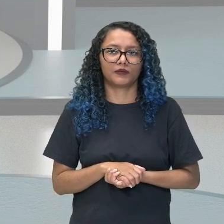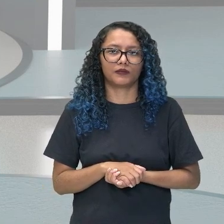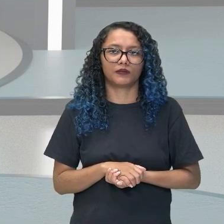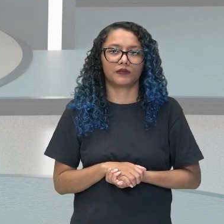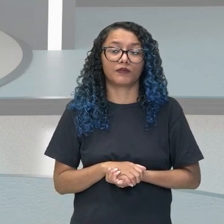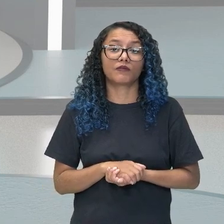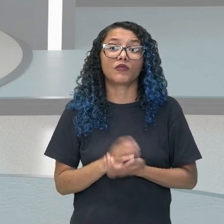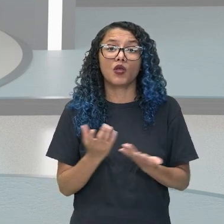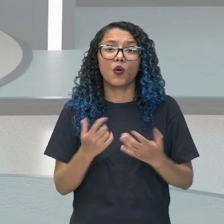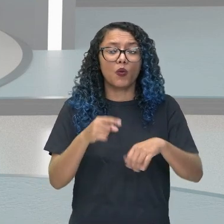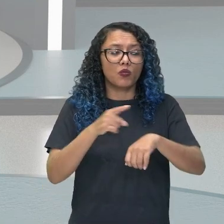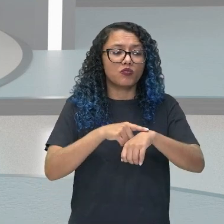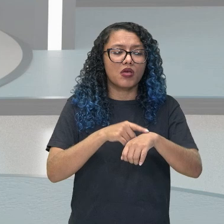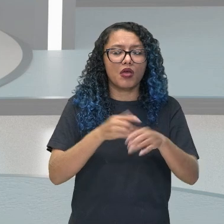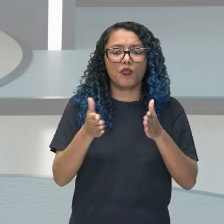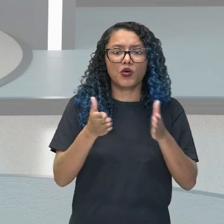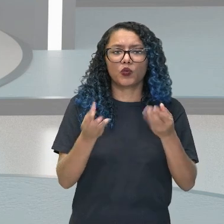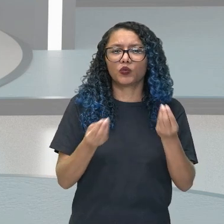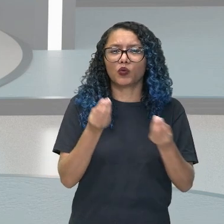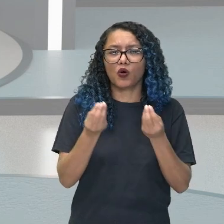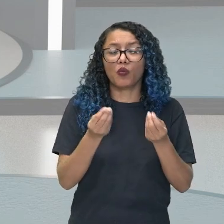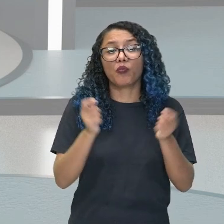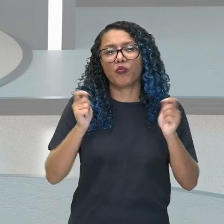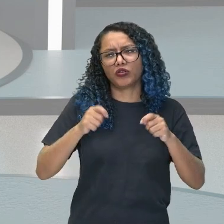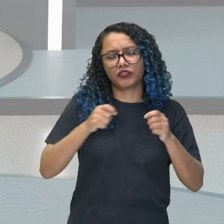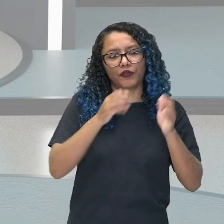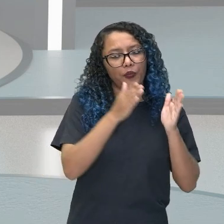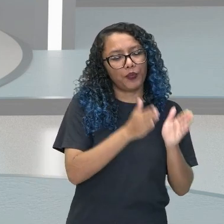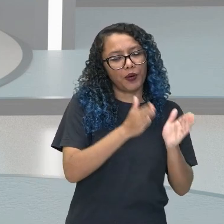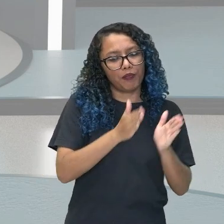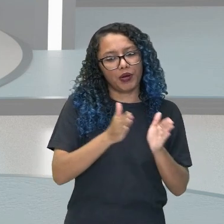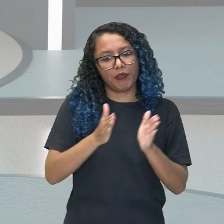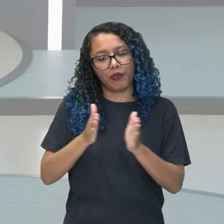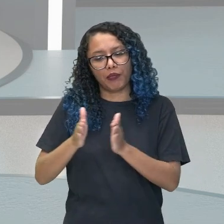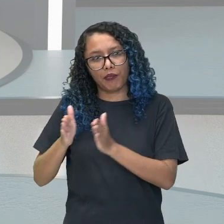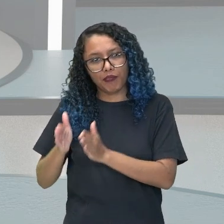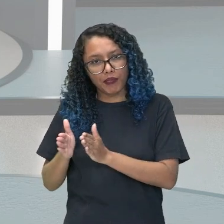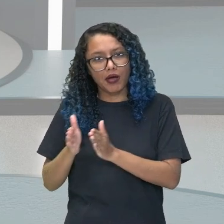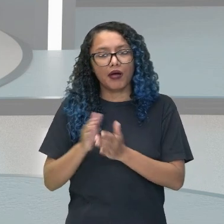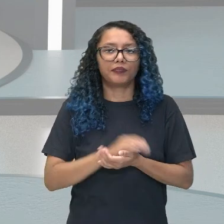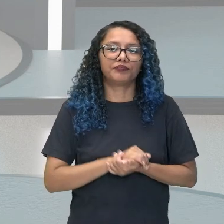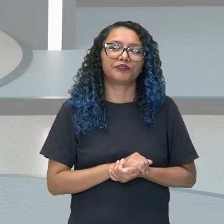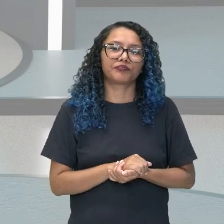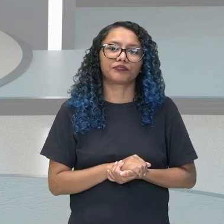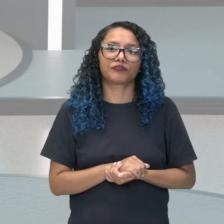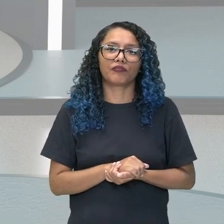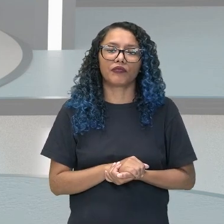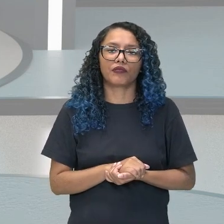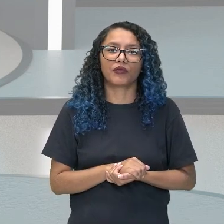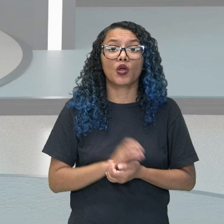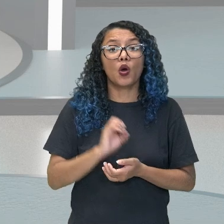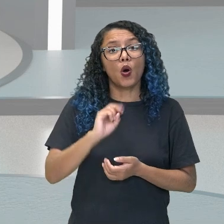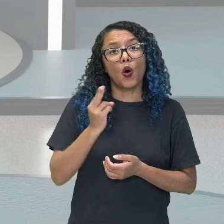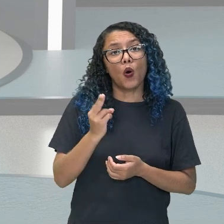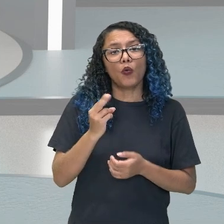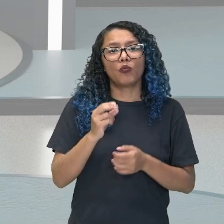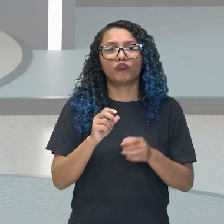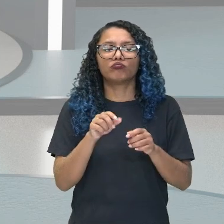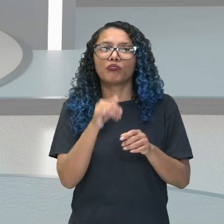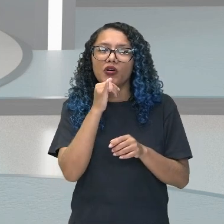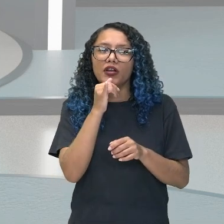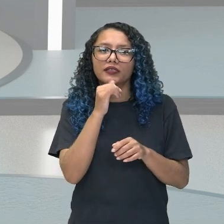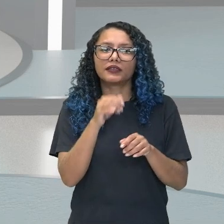tiempo dentro de la historia puede ser en orden cronológica o puede ser con idas y vueltas. ¿Saben aquellas